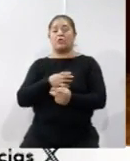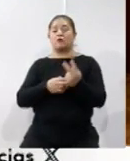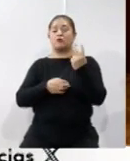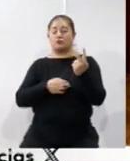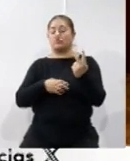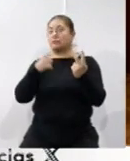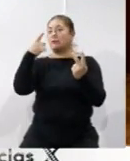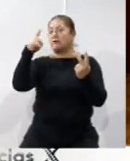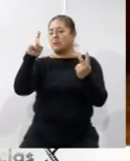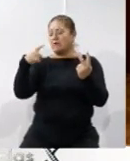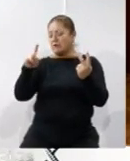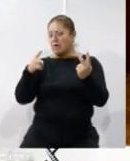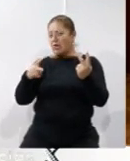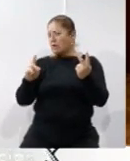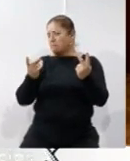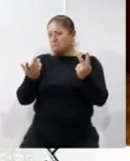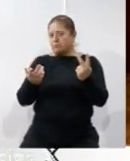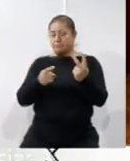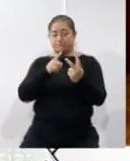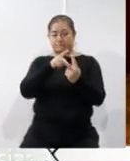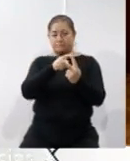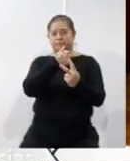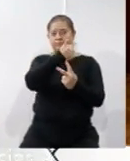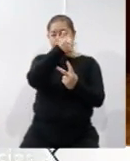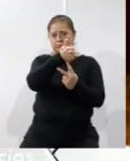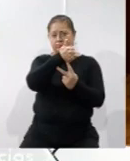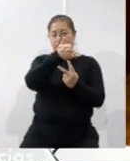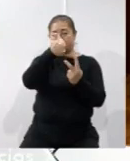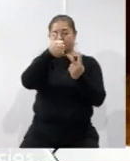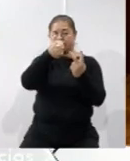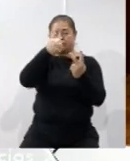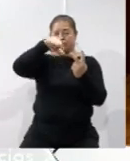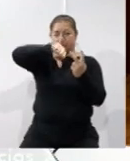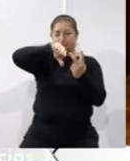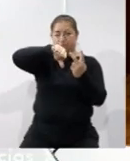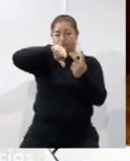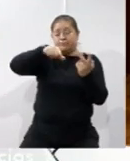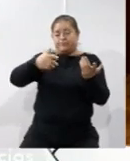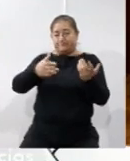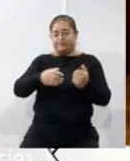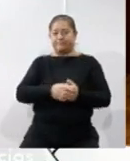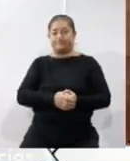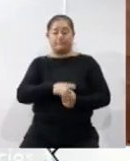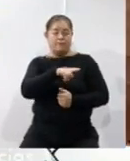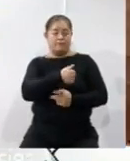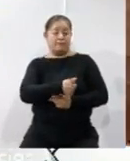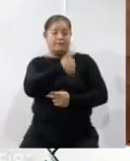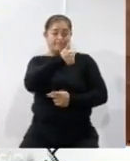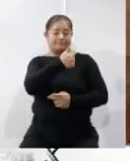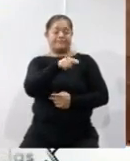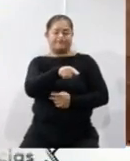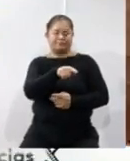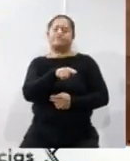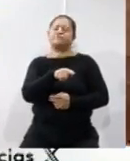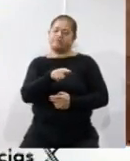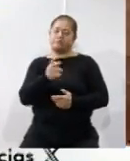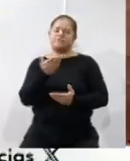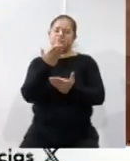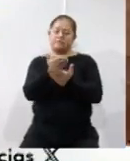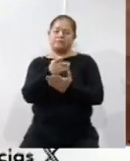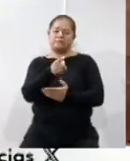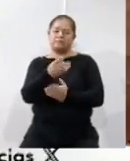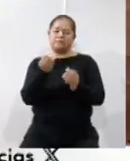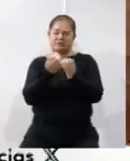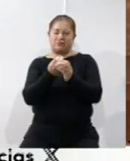calificaciones, por decirlo así. Sí. ¿Aprobatorio o no aprobatorio? En el caso de los aprobatorios, se les solicita que puedan ingresar a nuestro